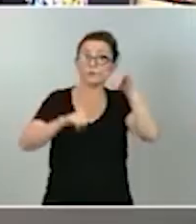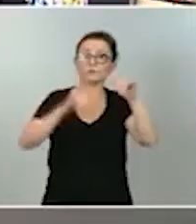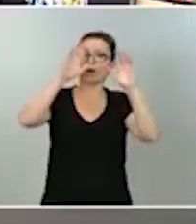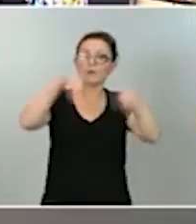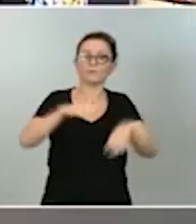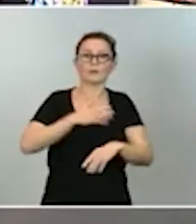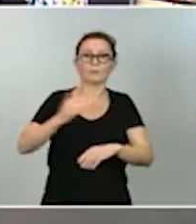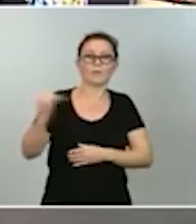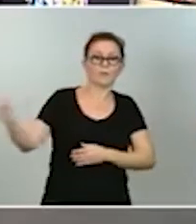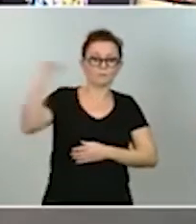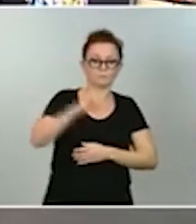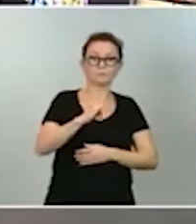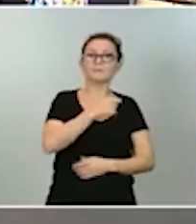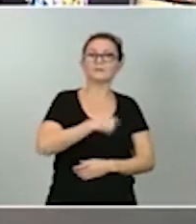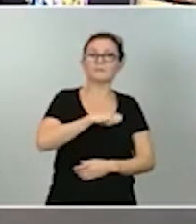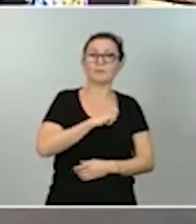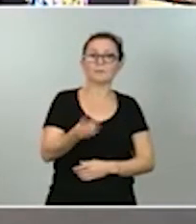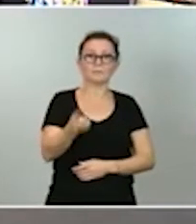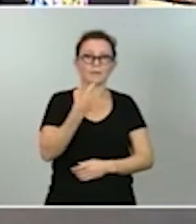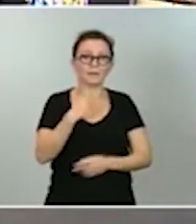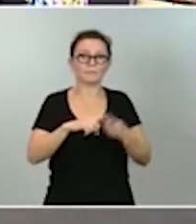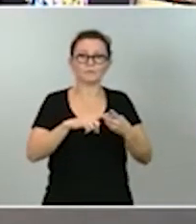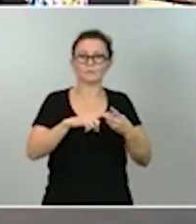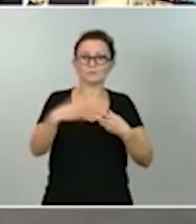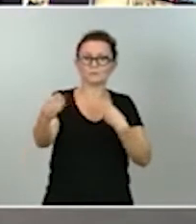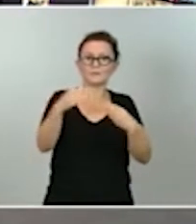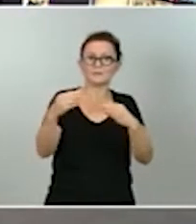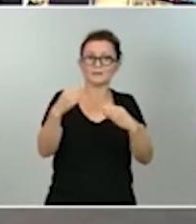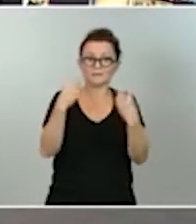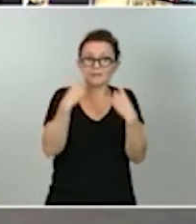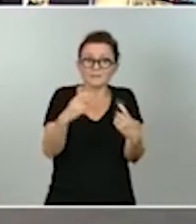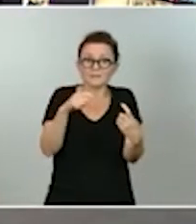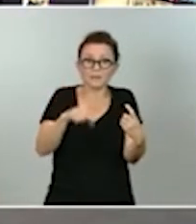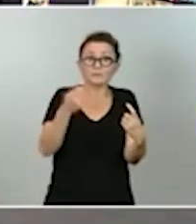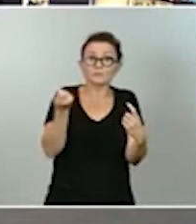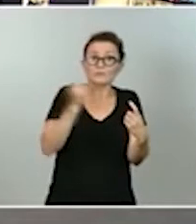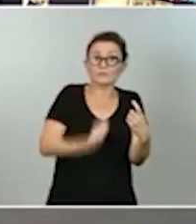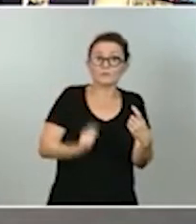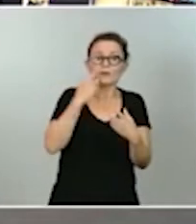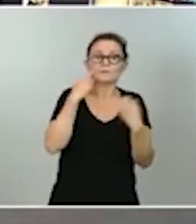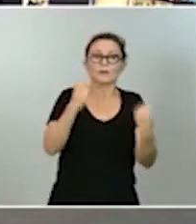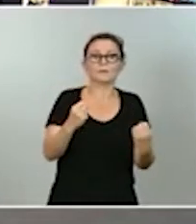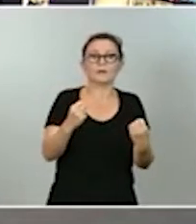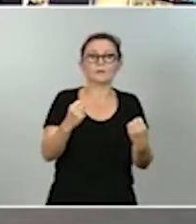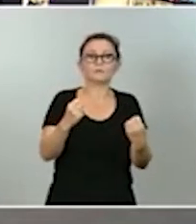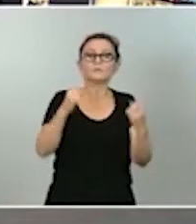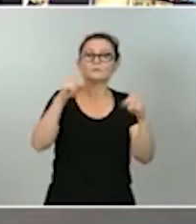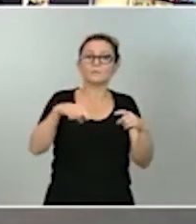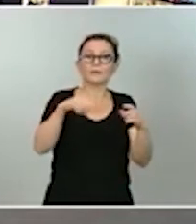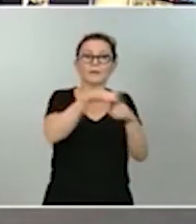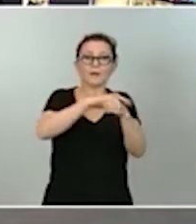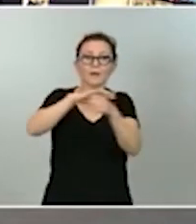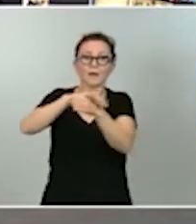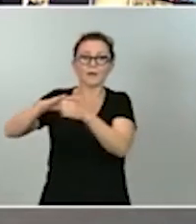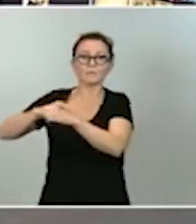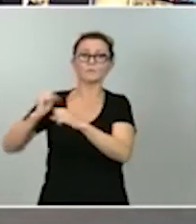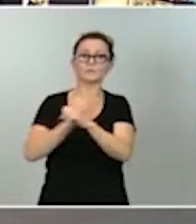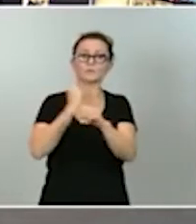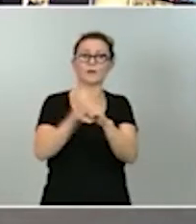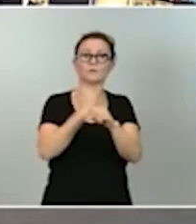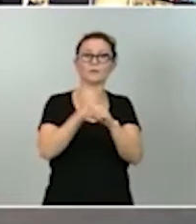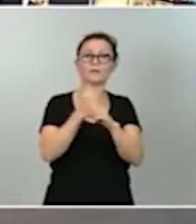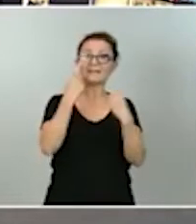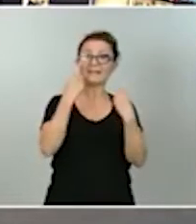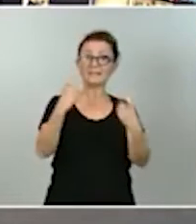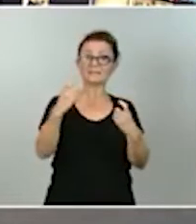los medicamentos, muchos de los materiales que necesitaban nuestros profesionales sanitarios, los profesionales de muchísimos ámbitos laborales, precisamente para hacer su